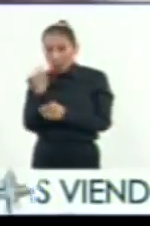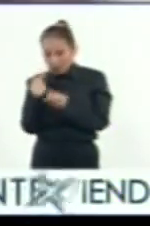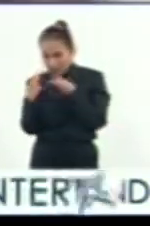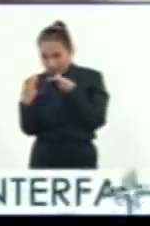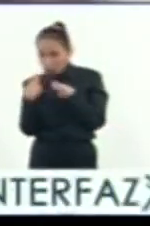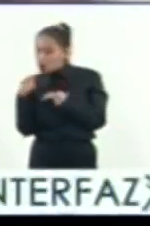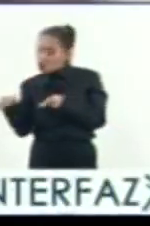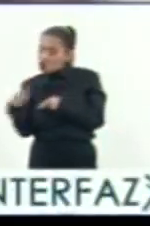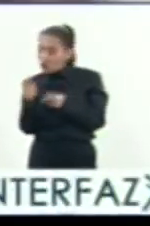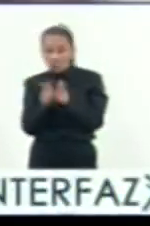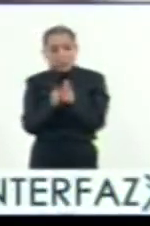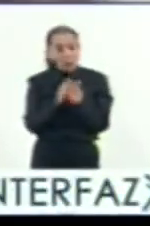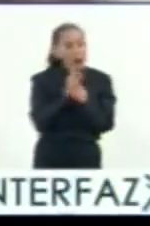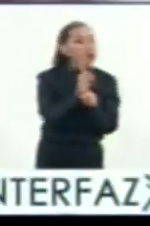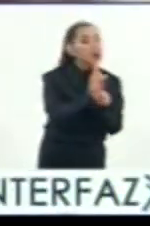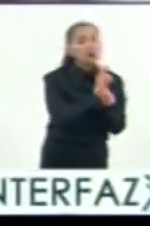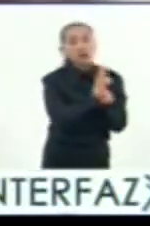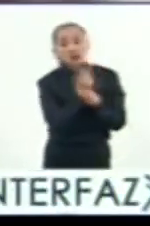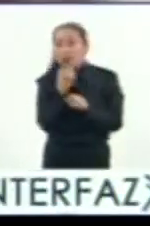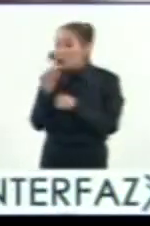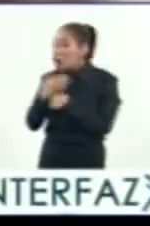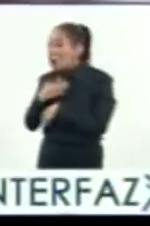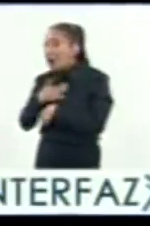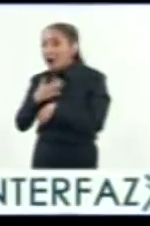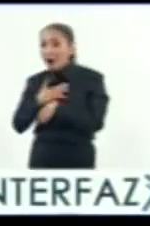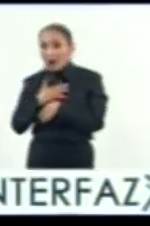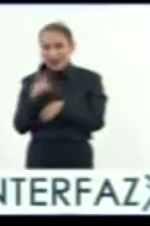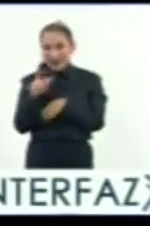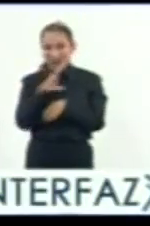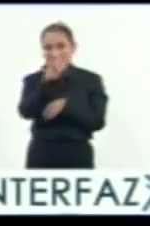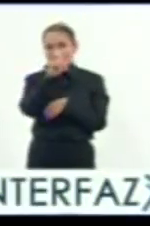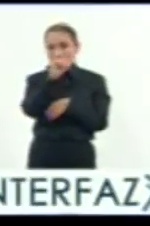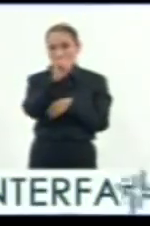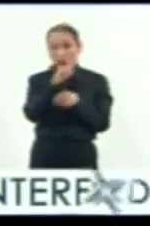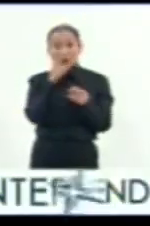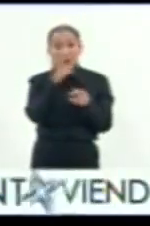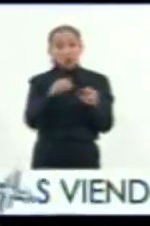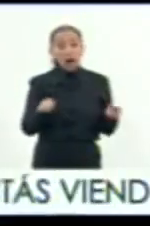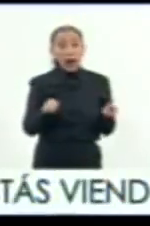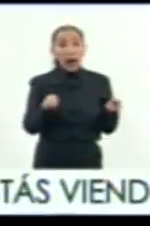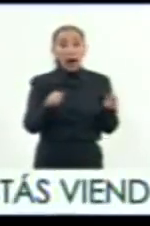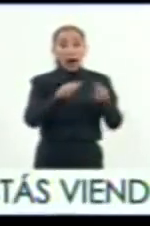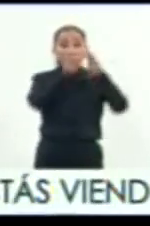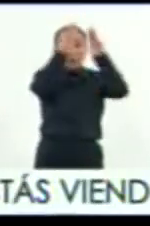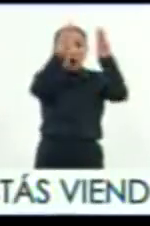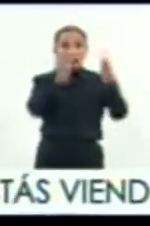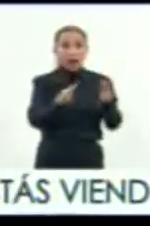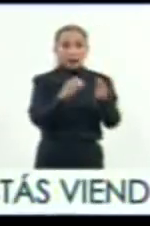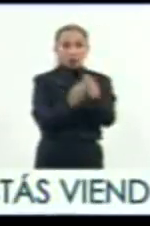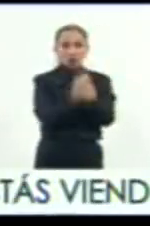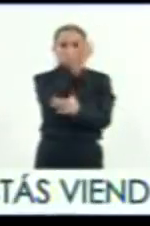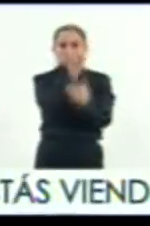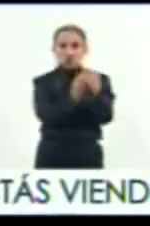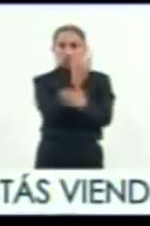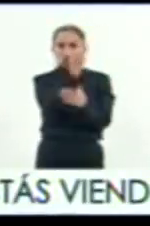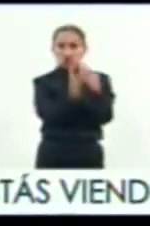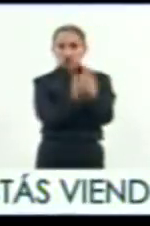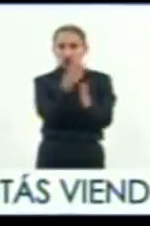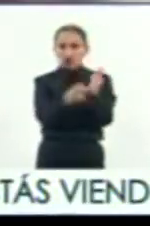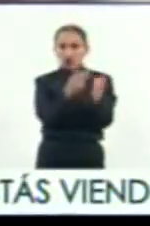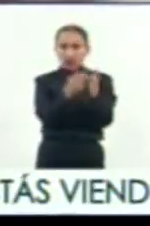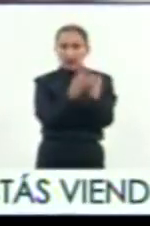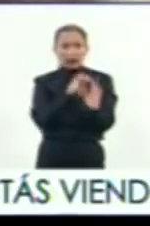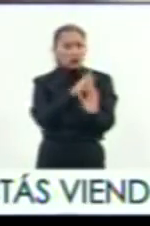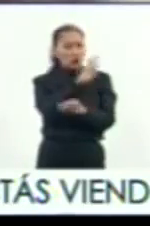previniendo. ¿Qué es lo importante del Popo? Como vemos en este códice, que es una montaña que está en erupción, que está activa y es